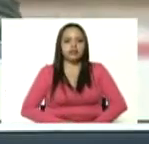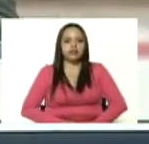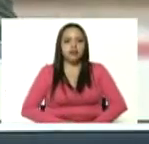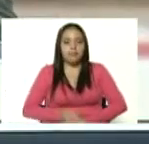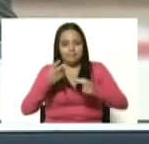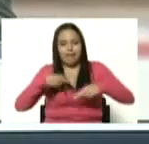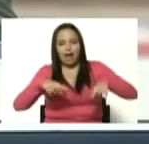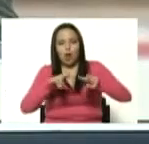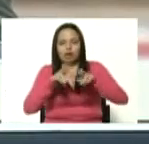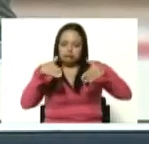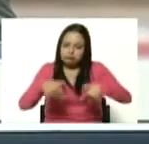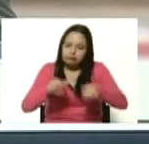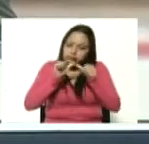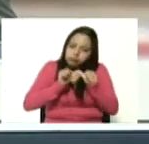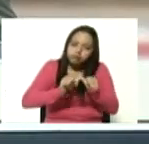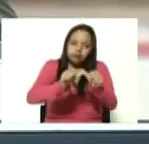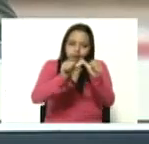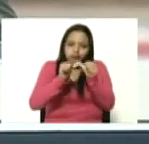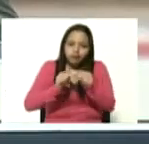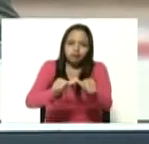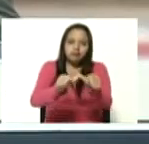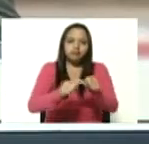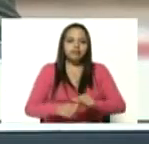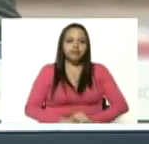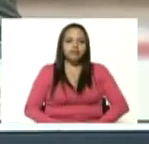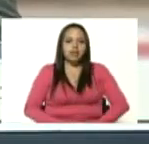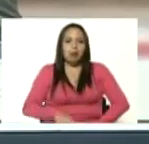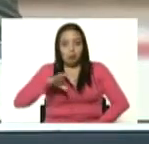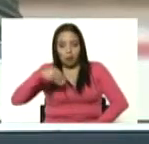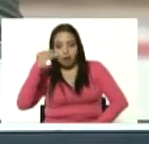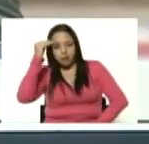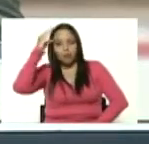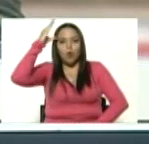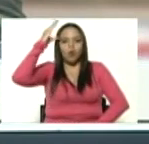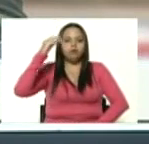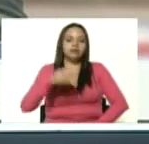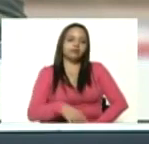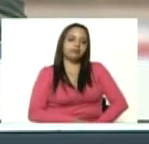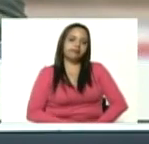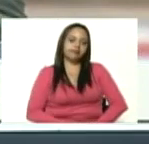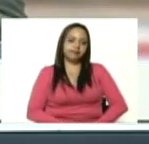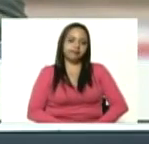perseverantes, es capaz de